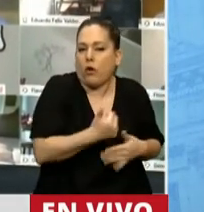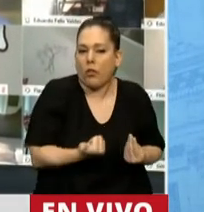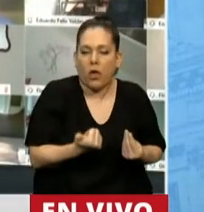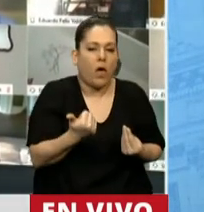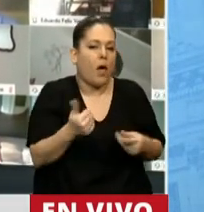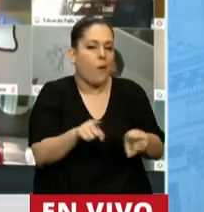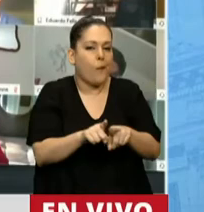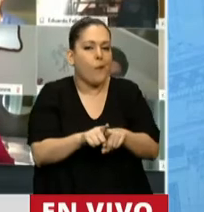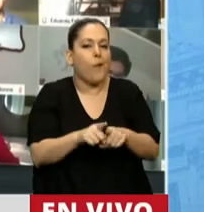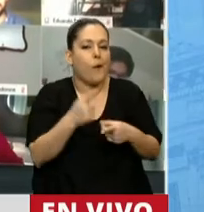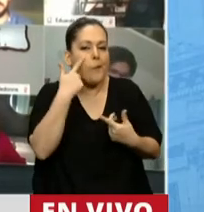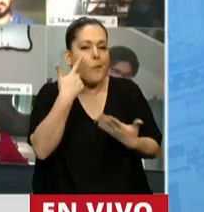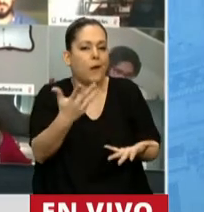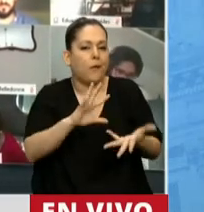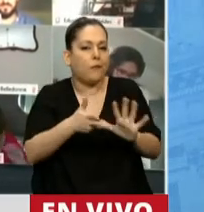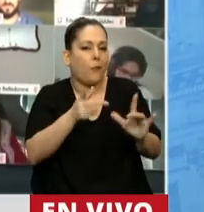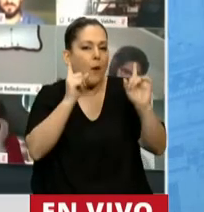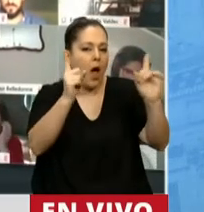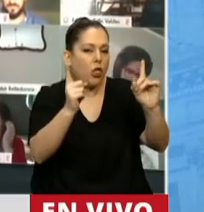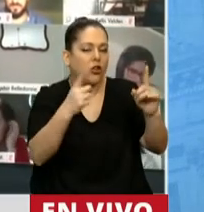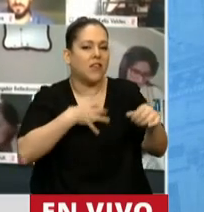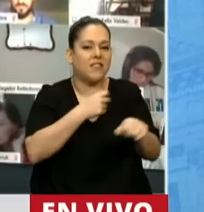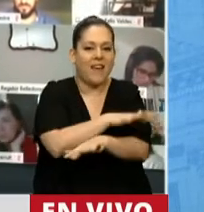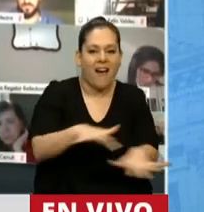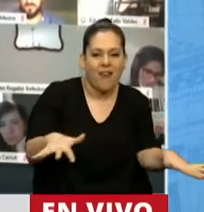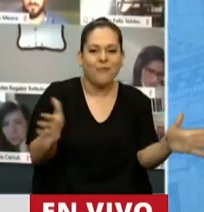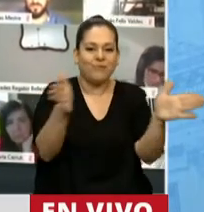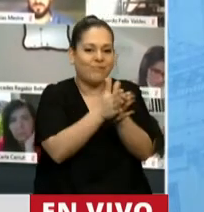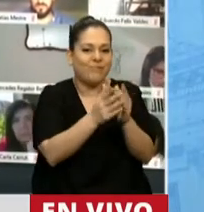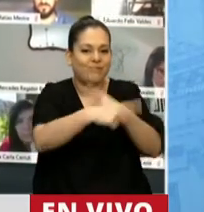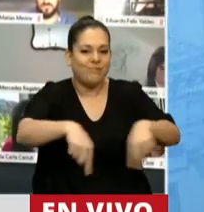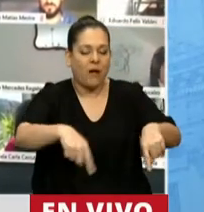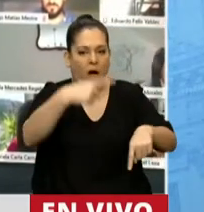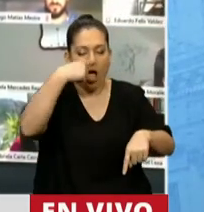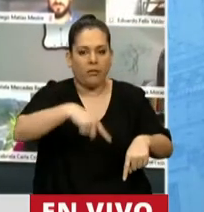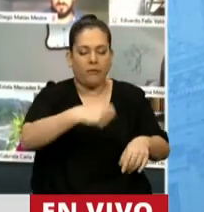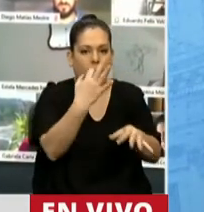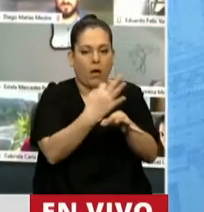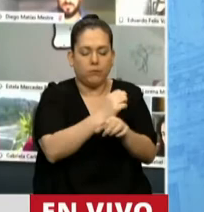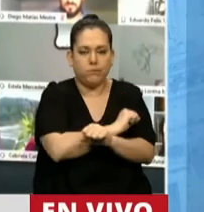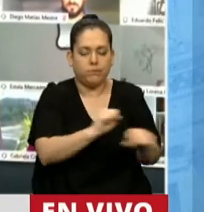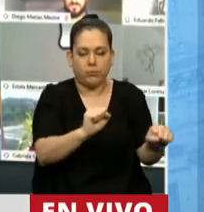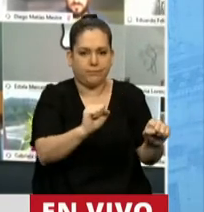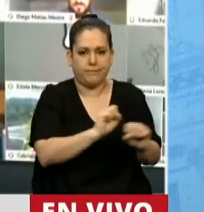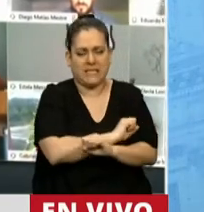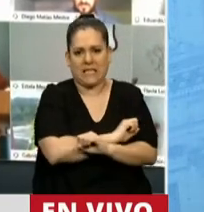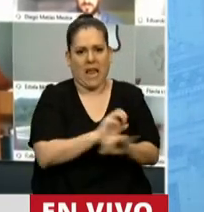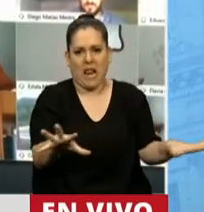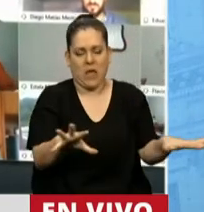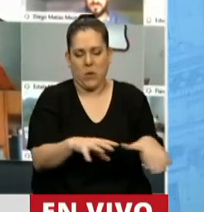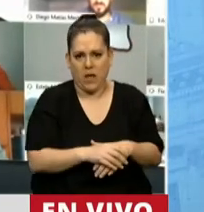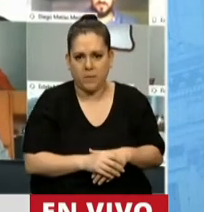demostrativo de la entrega de los docentes con sus alumnos, que terminara en una tragedia. El día